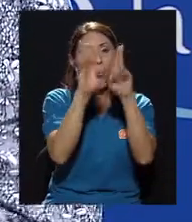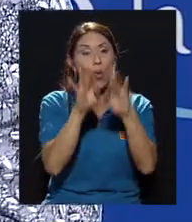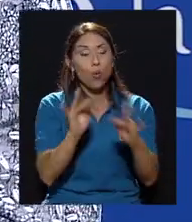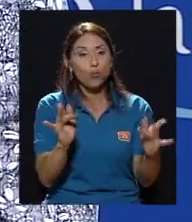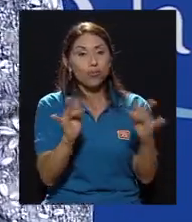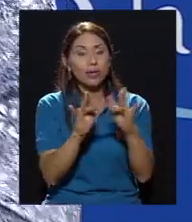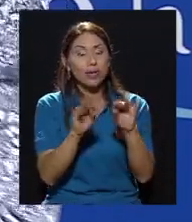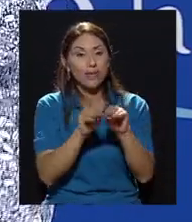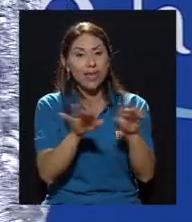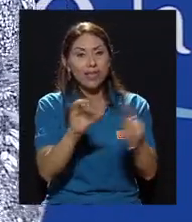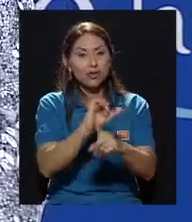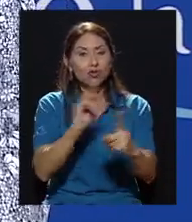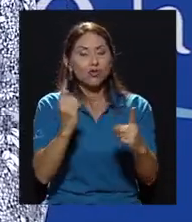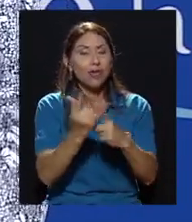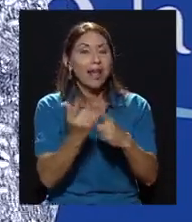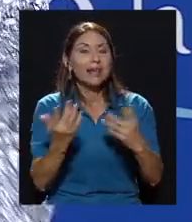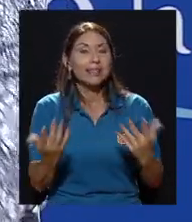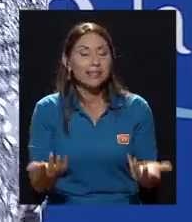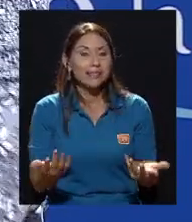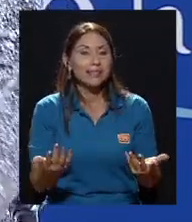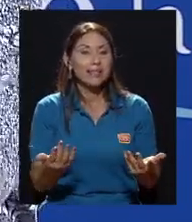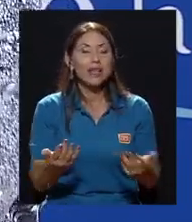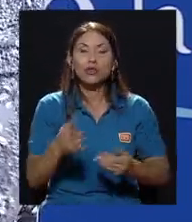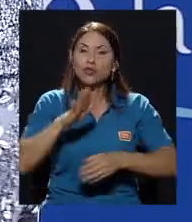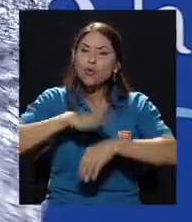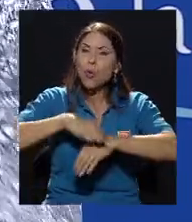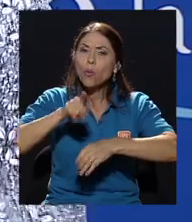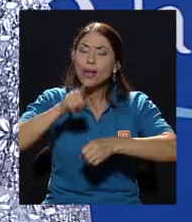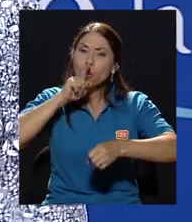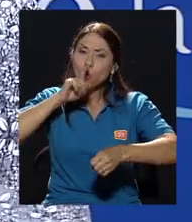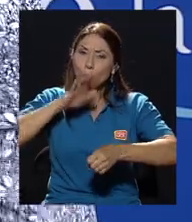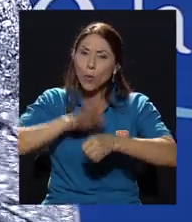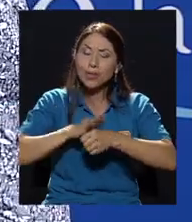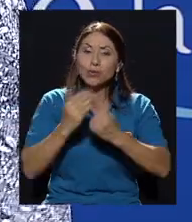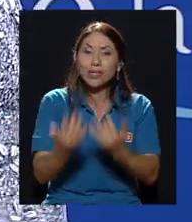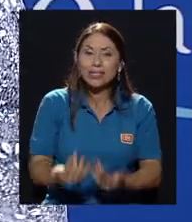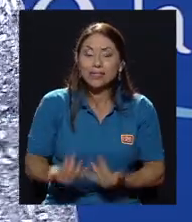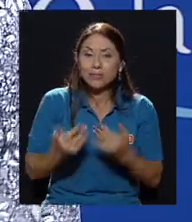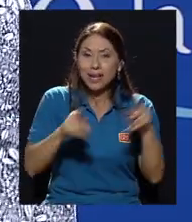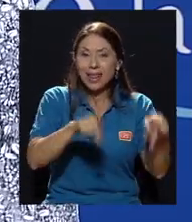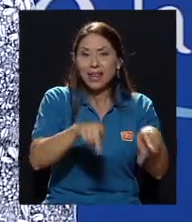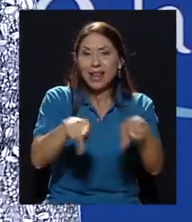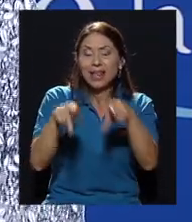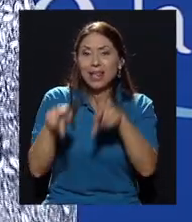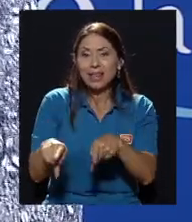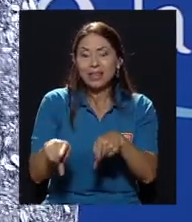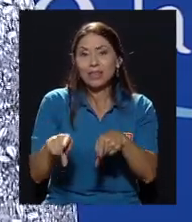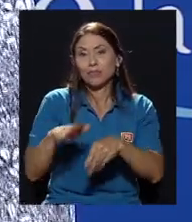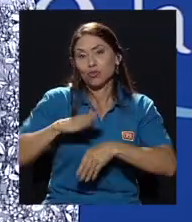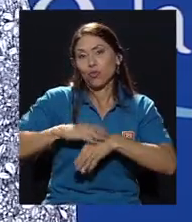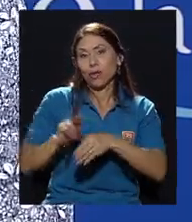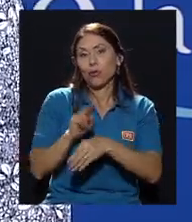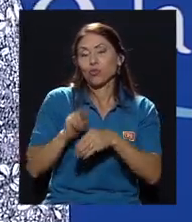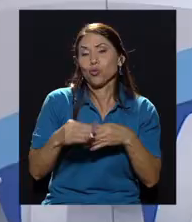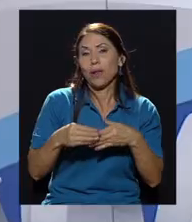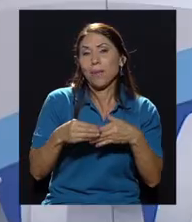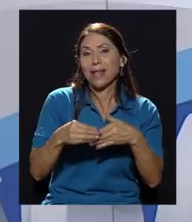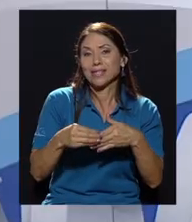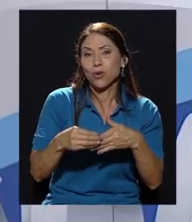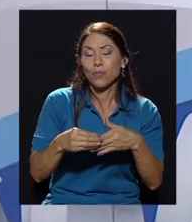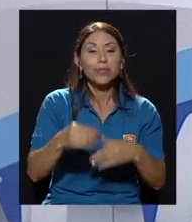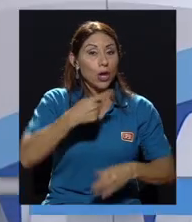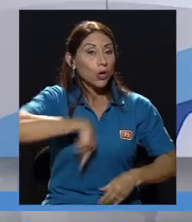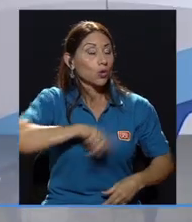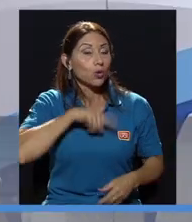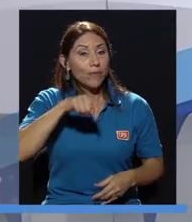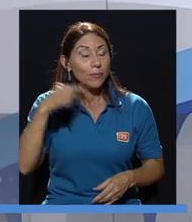siguen en las redes sociales en relación con este tipo de compromiso que se espera de la gente en relación con el uso del plástico. Que no